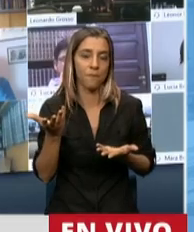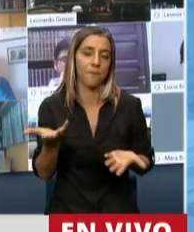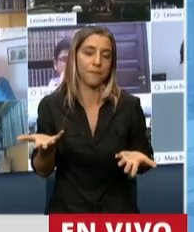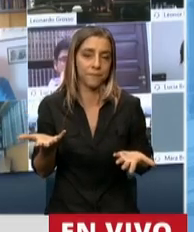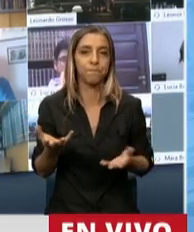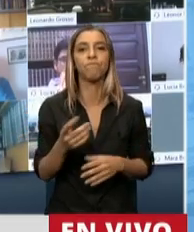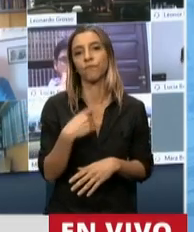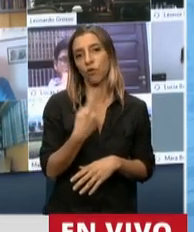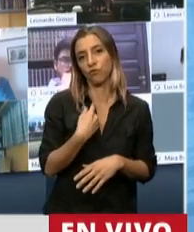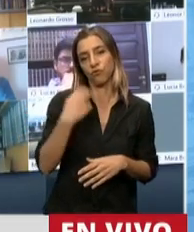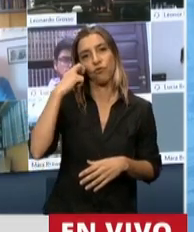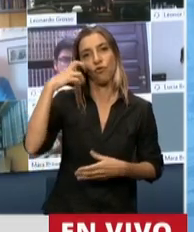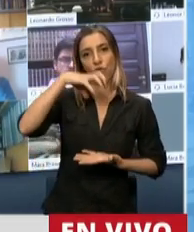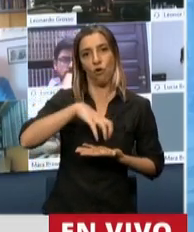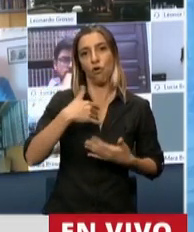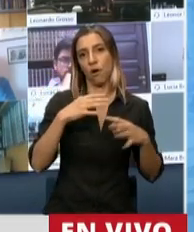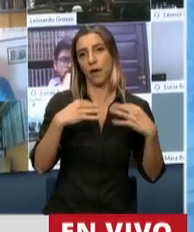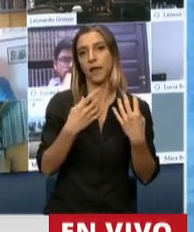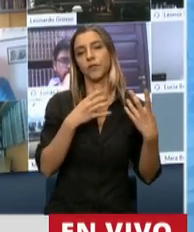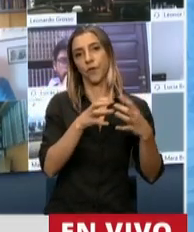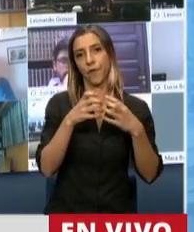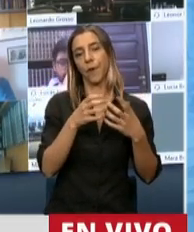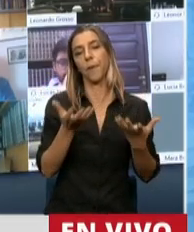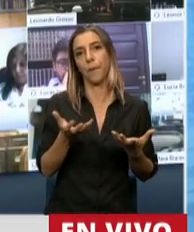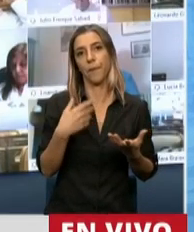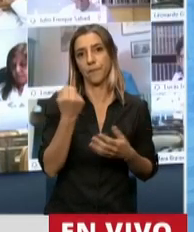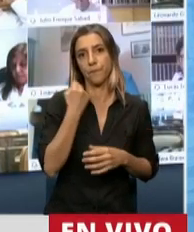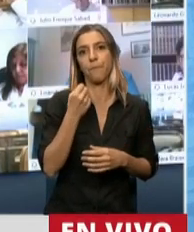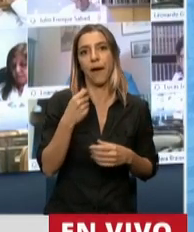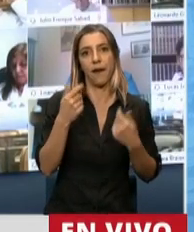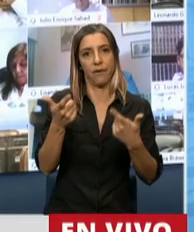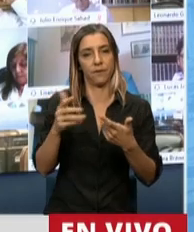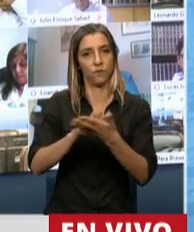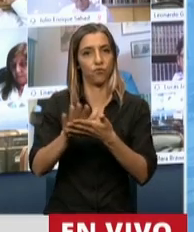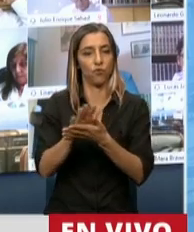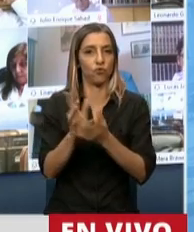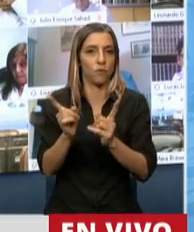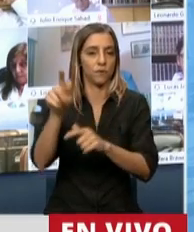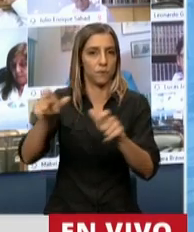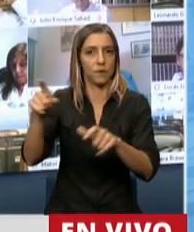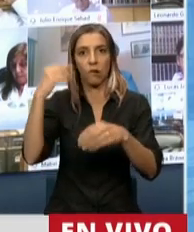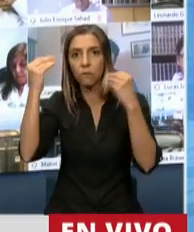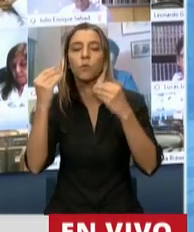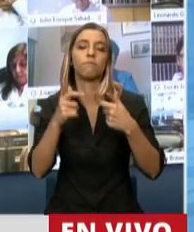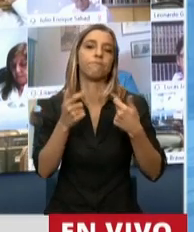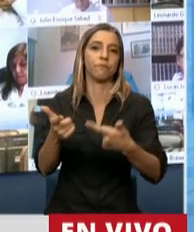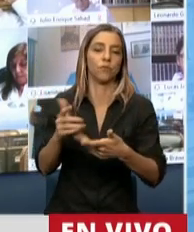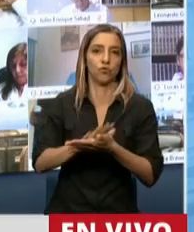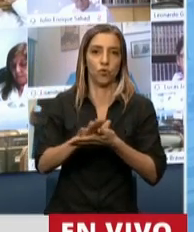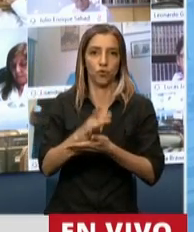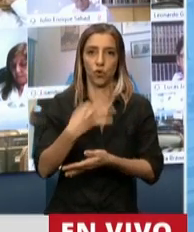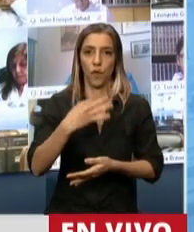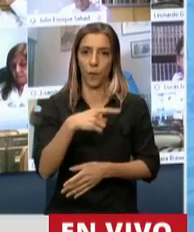más, el Congreso se está poniendo a la altura de los problemas de nuestros ciudadanos. Todo tiene un contexto.